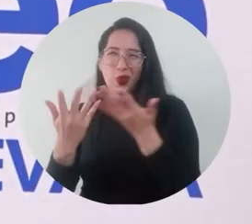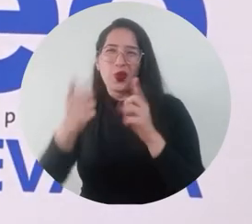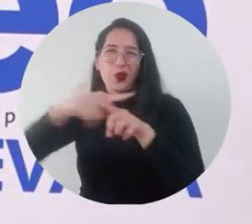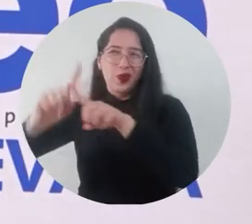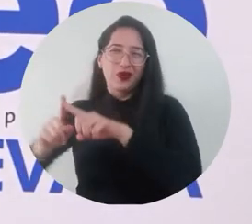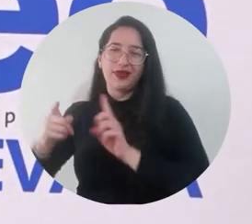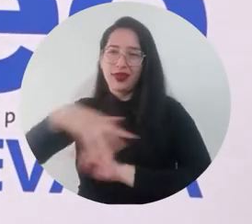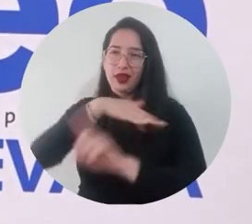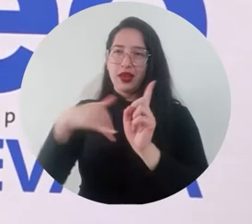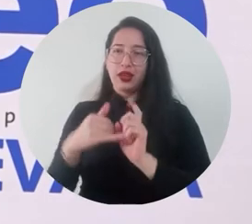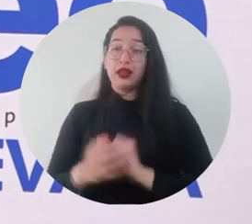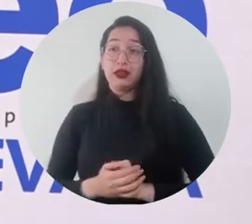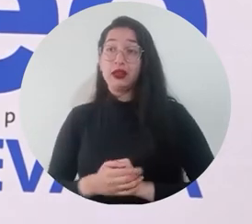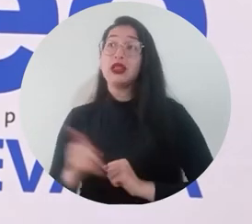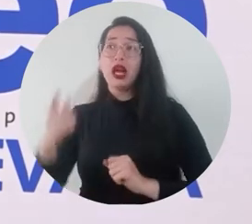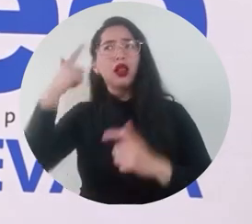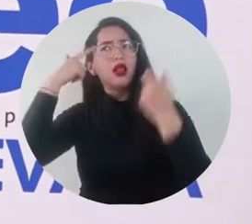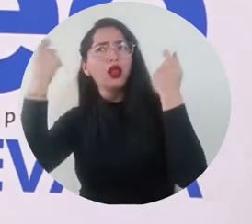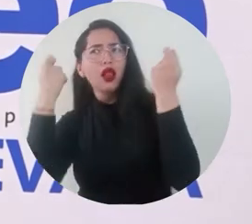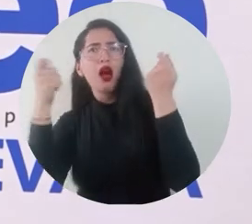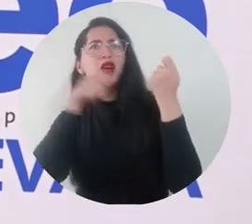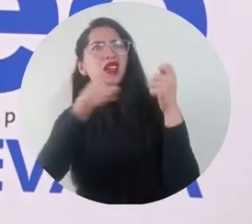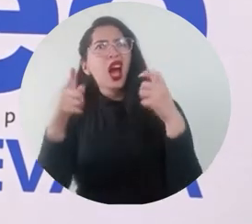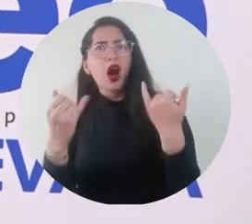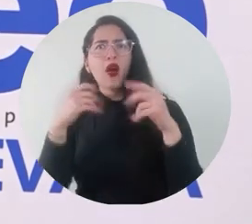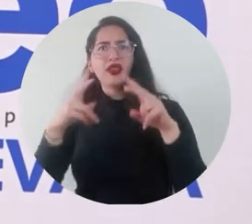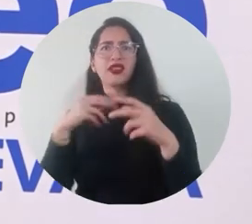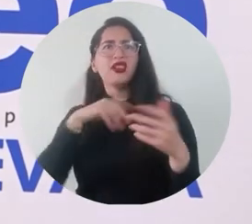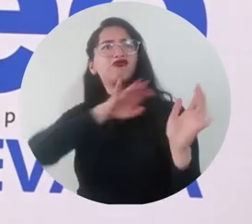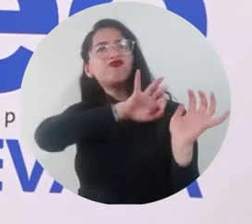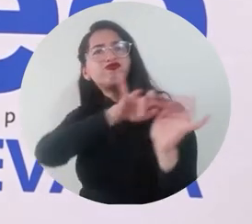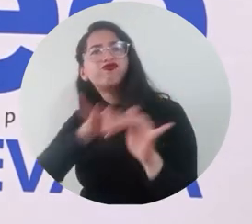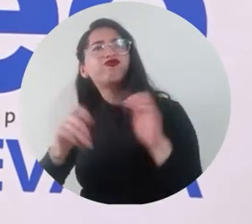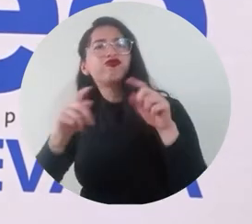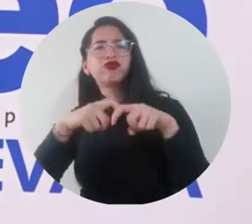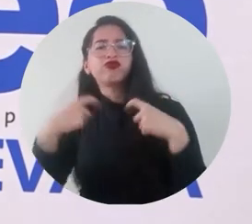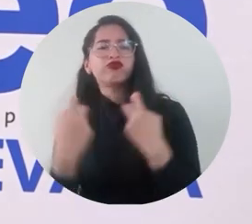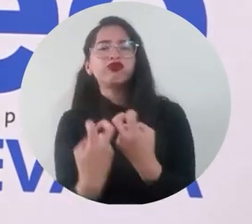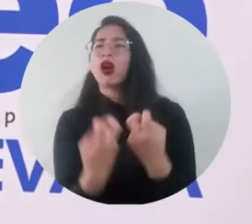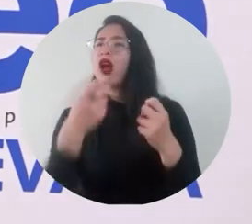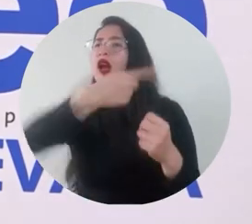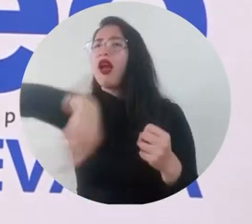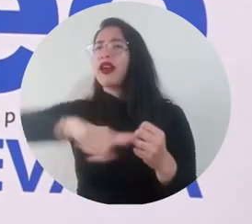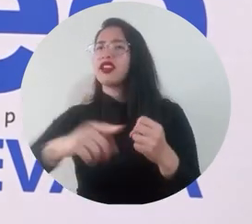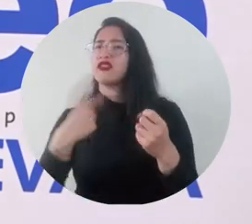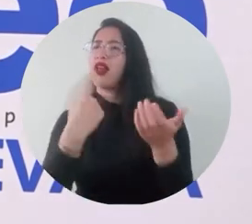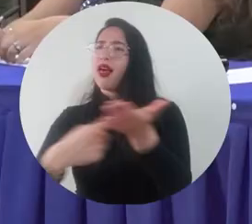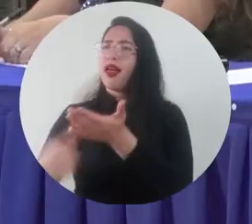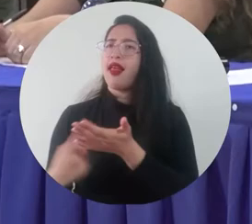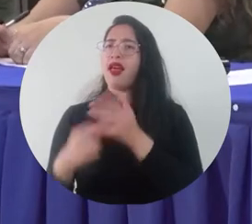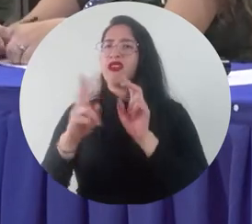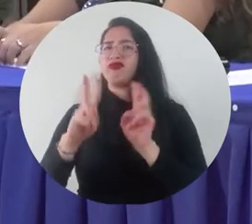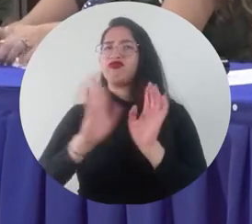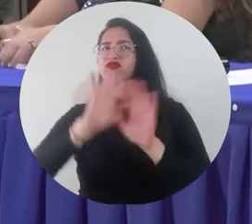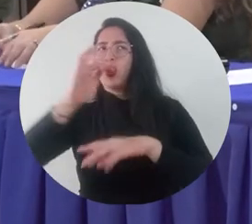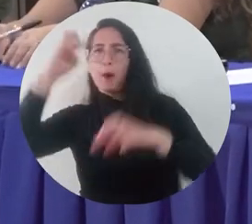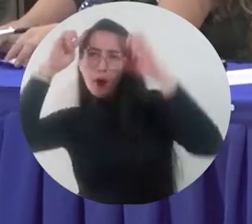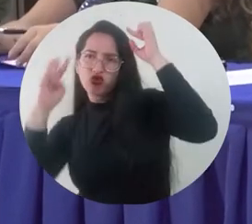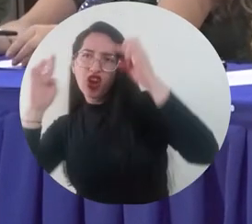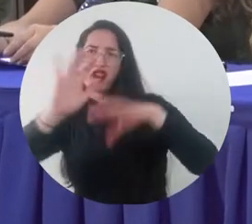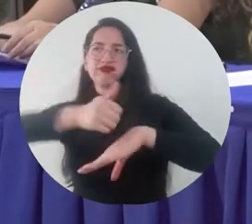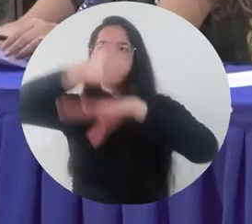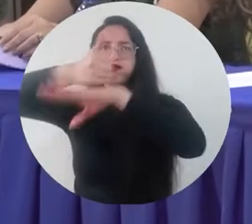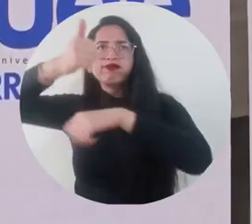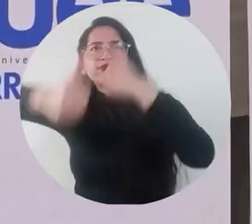es que aquí se han unido como los estamentos que realmente son los que pueden darle un empuje a esto digamos que nuestro